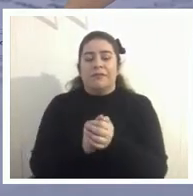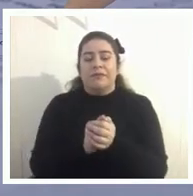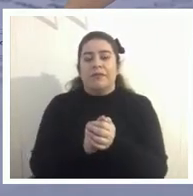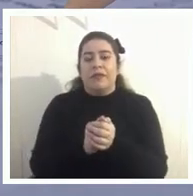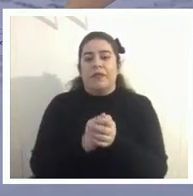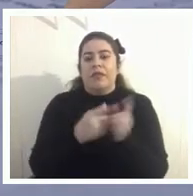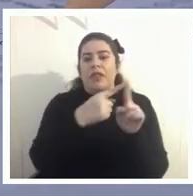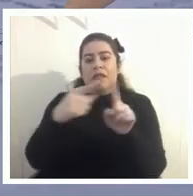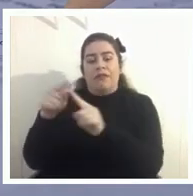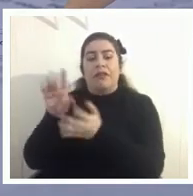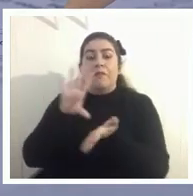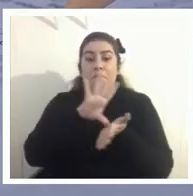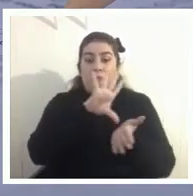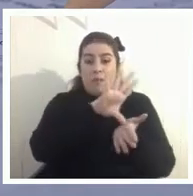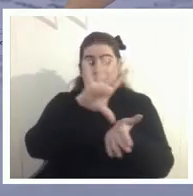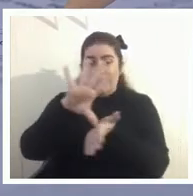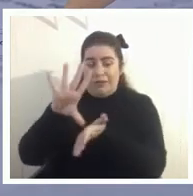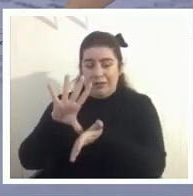países